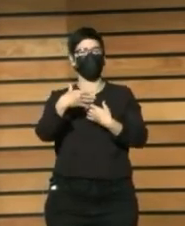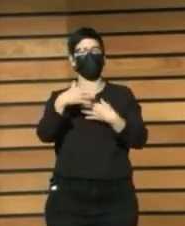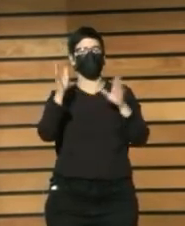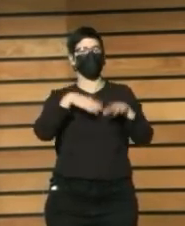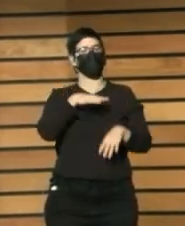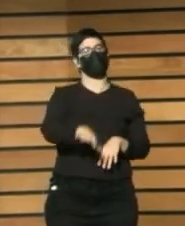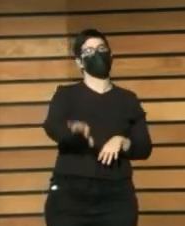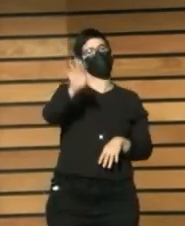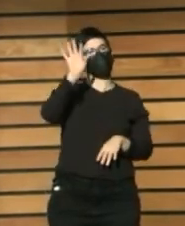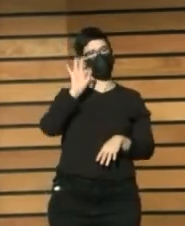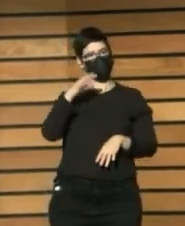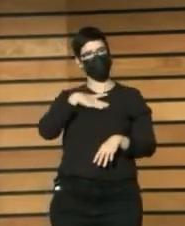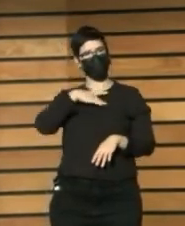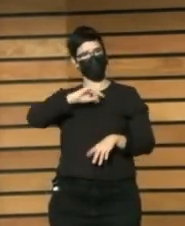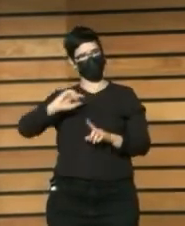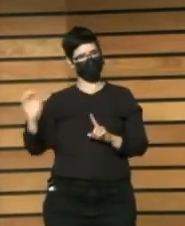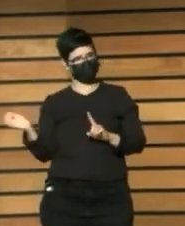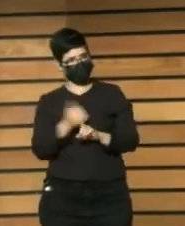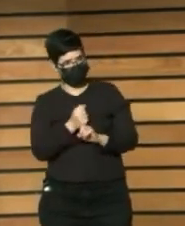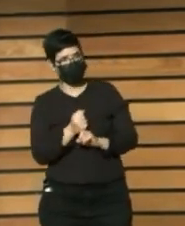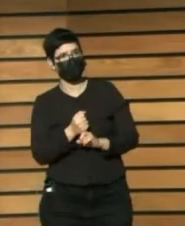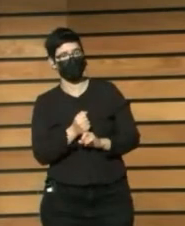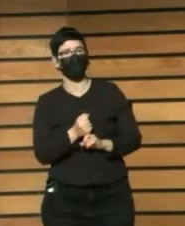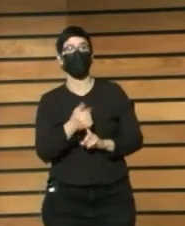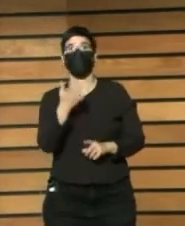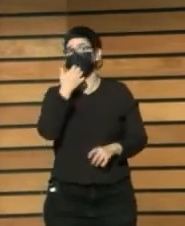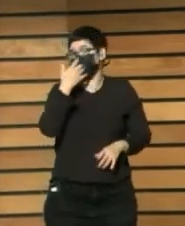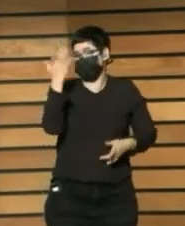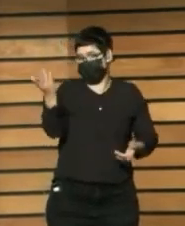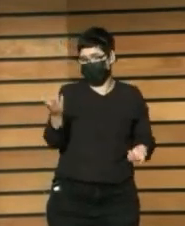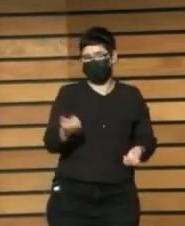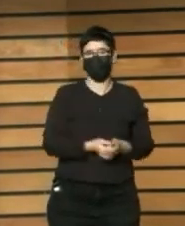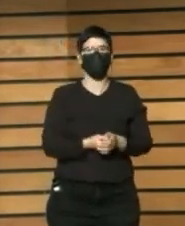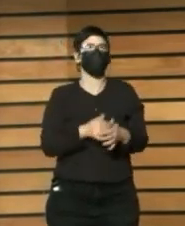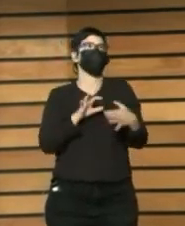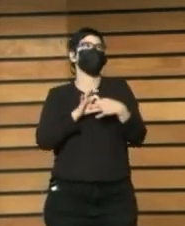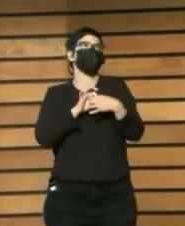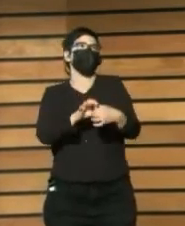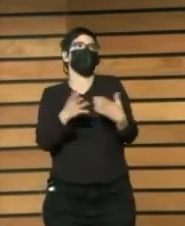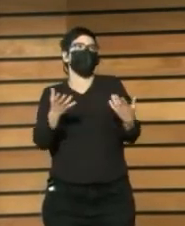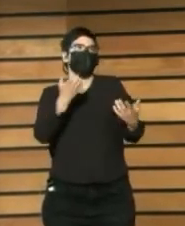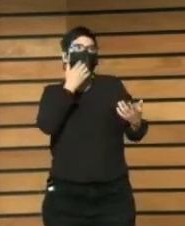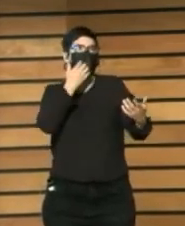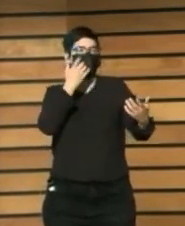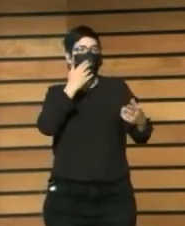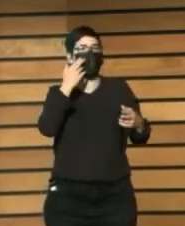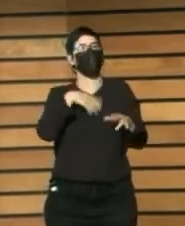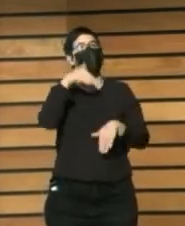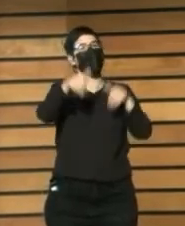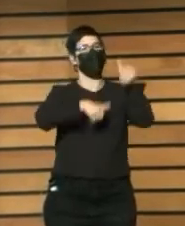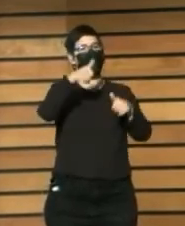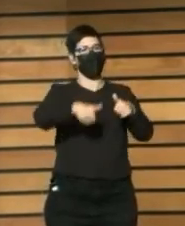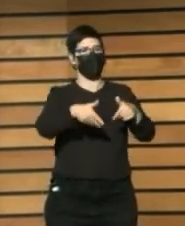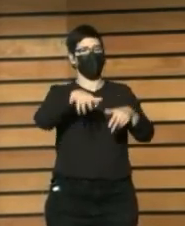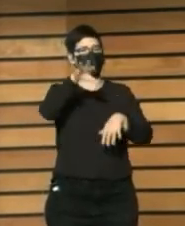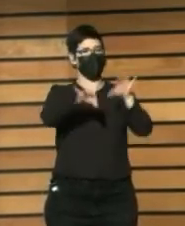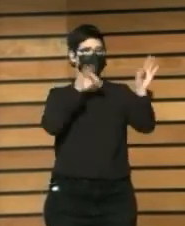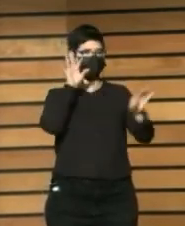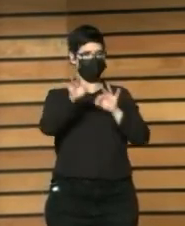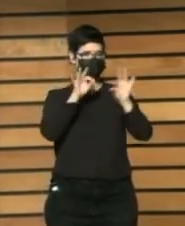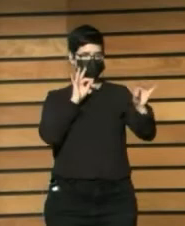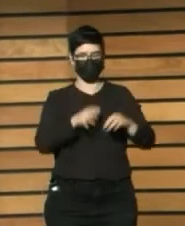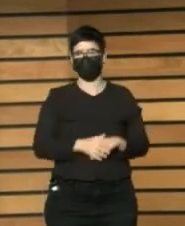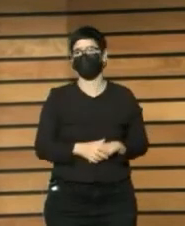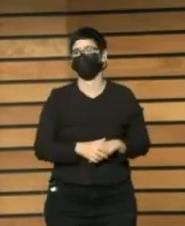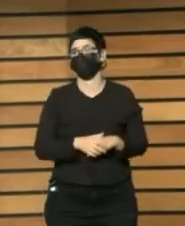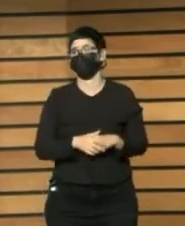decisión Como ciudadano? Por ejemplo Relacionado Con elecciones Y lo que averiguamos